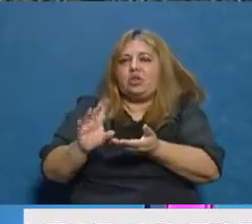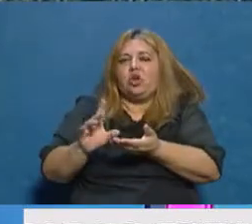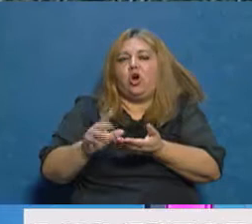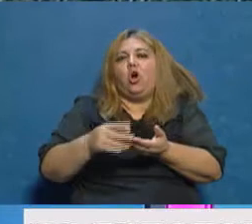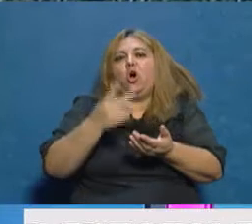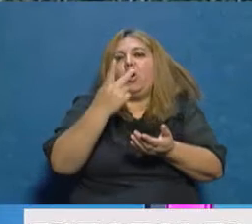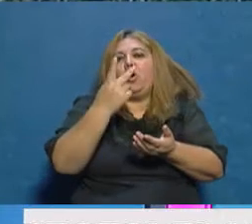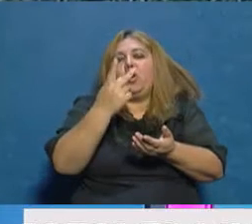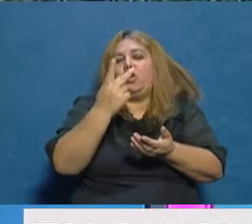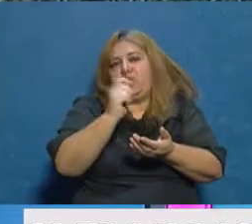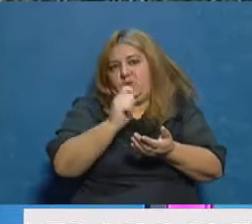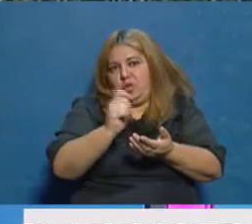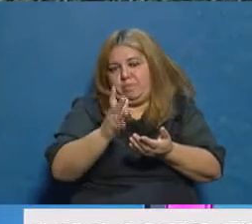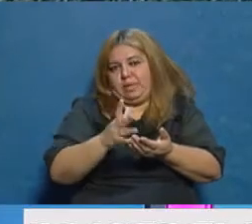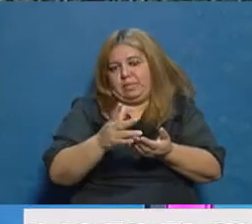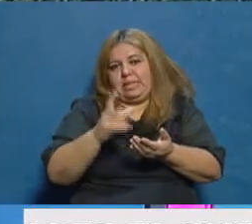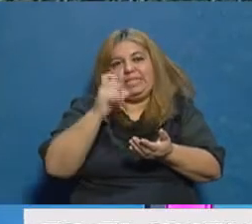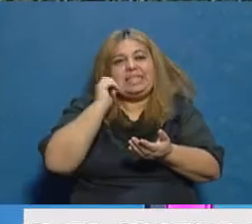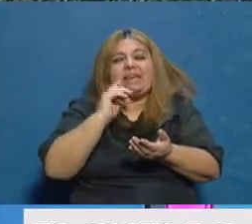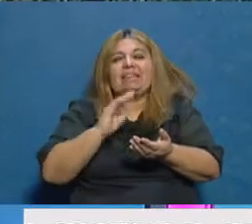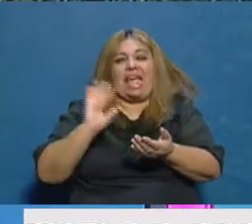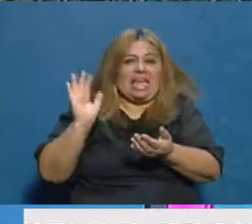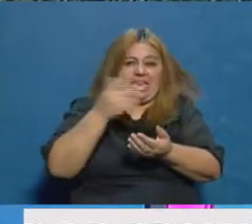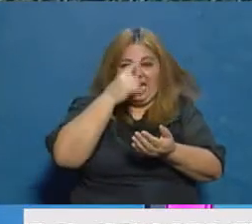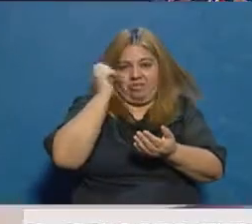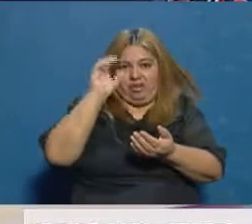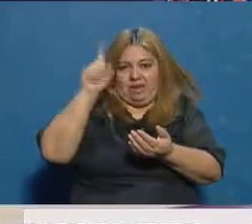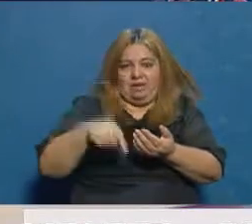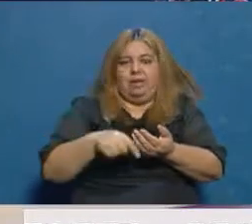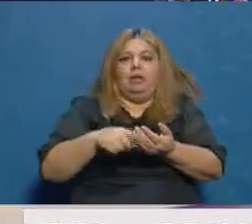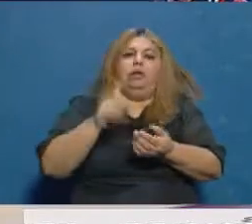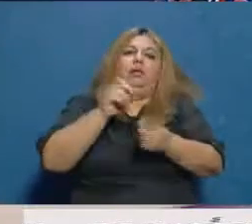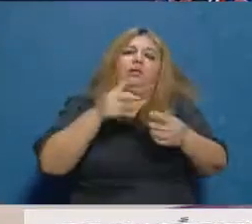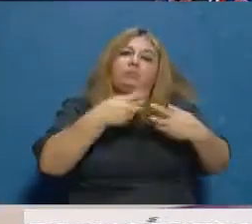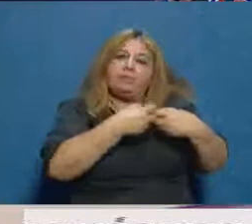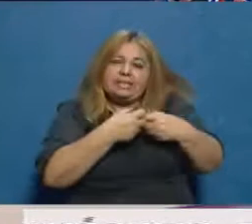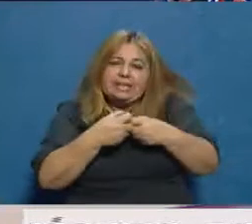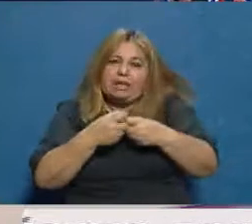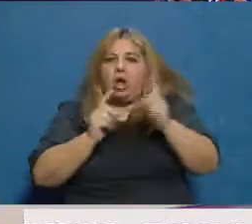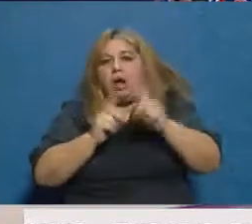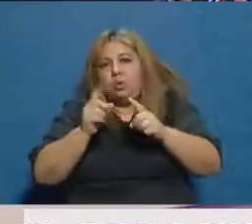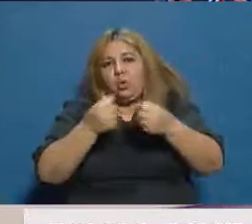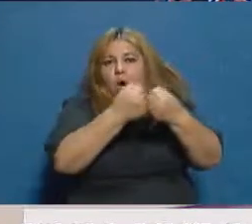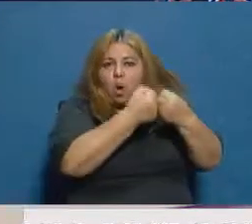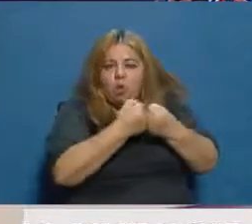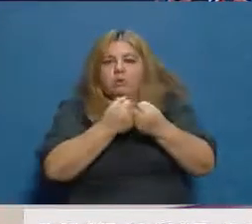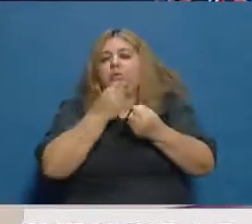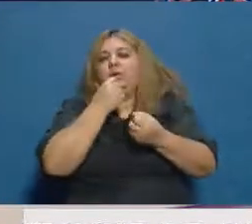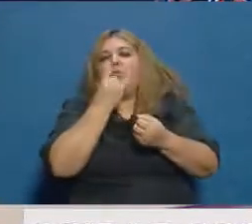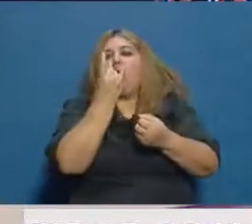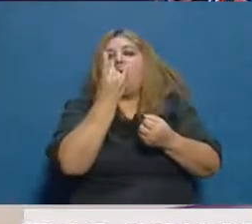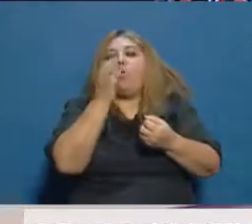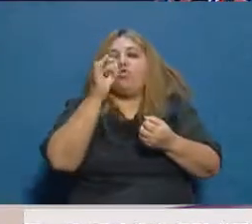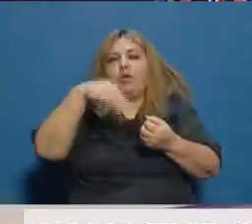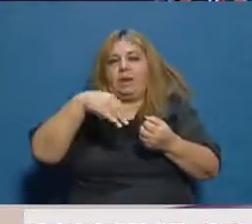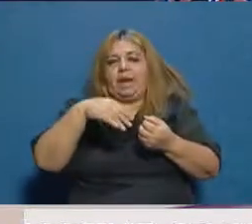60 días para la CGT en general, aunque algunos gremios han acordado algunas cosas puntuales, como por ejemplo la UOM, que será por